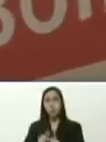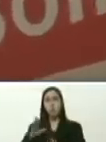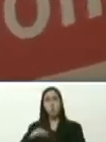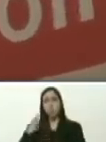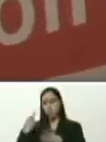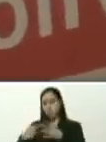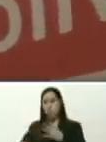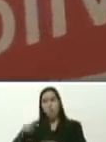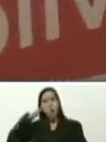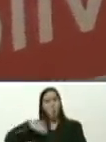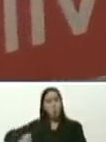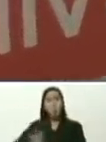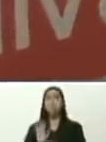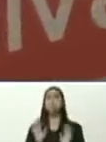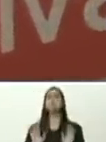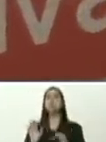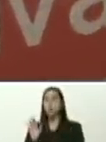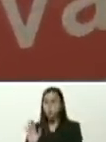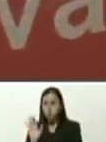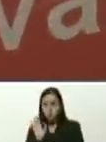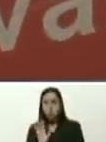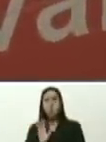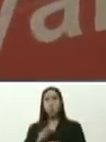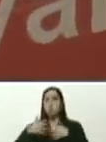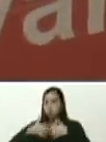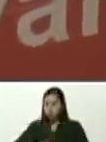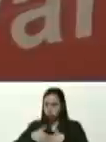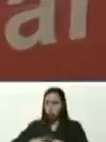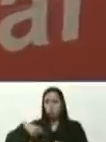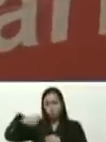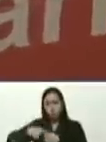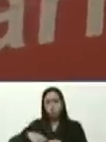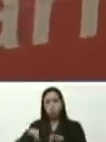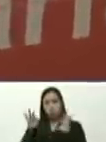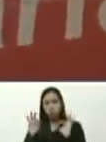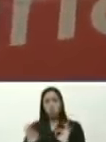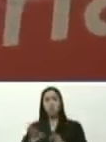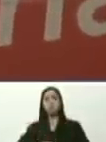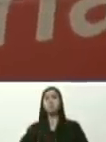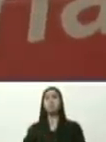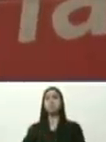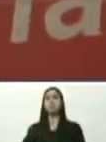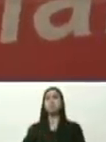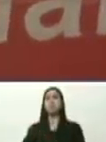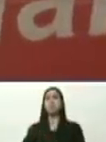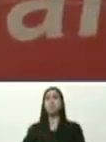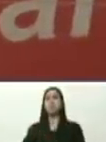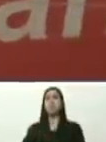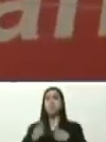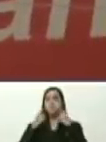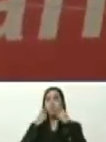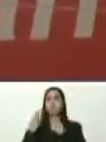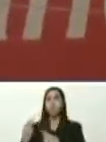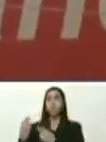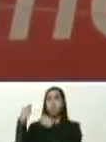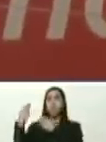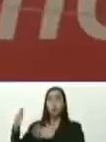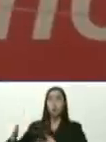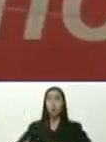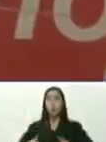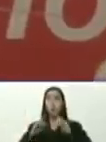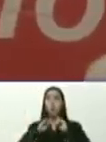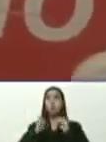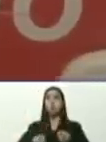al pueblo, cuiden, esta planta, de llenado de gas, ahí veo, que en la espalda, de ustedes, hay una carretera,